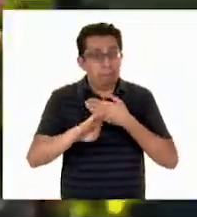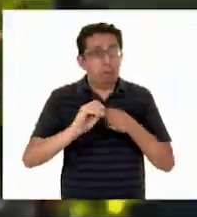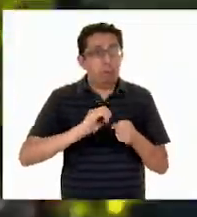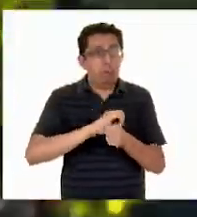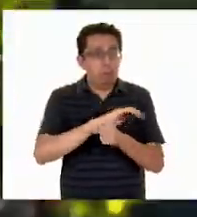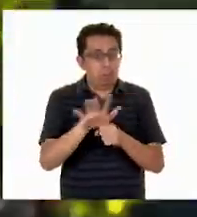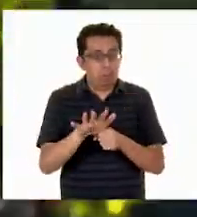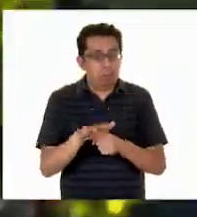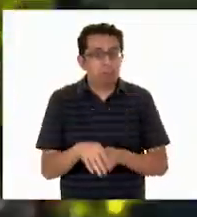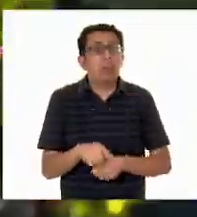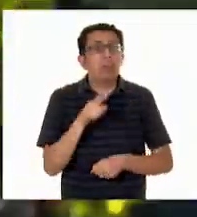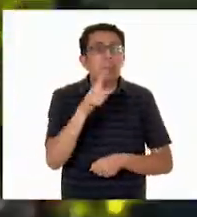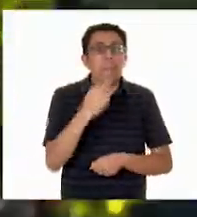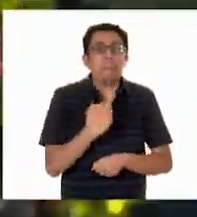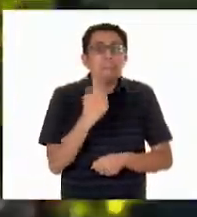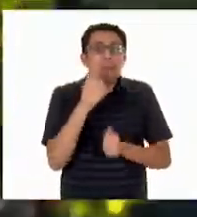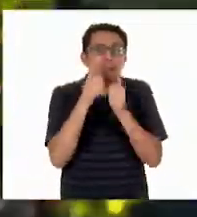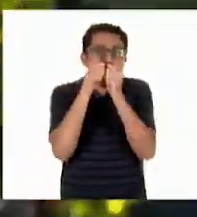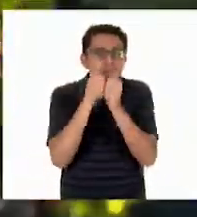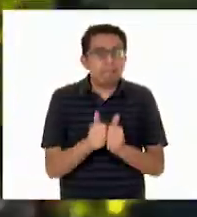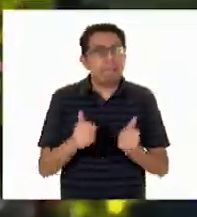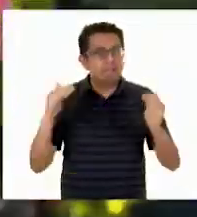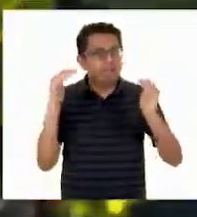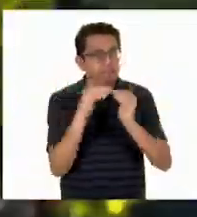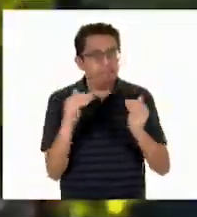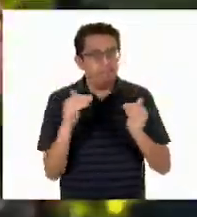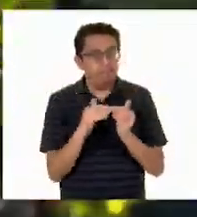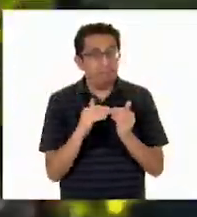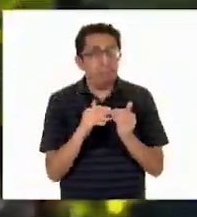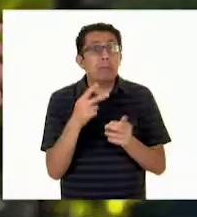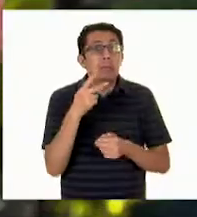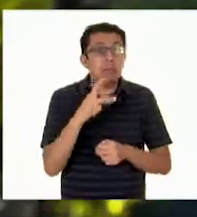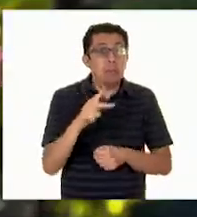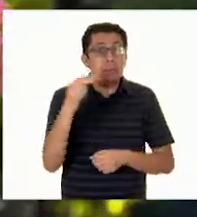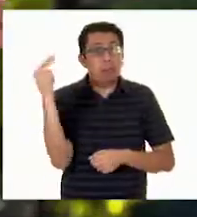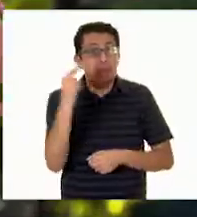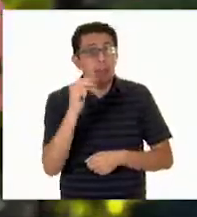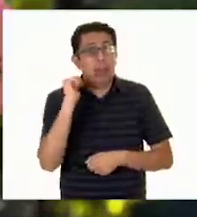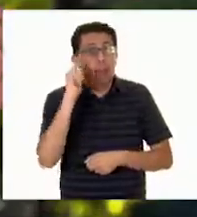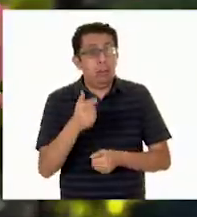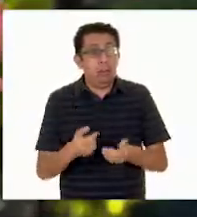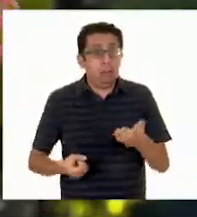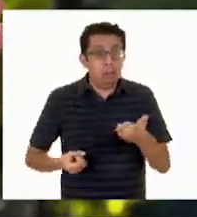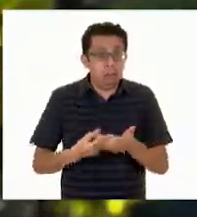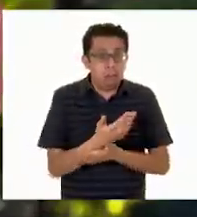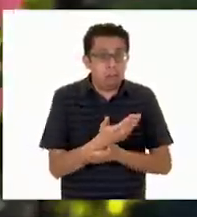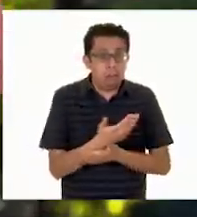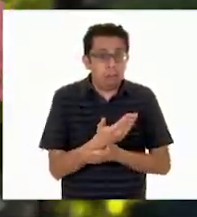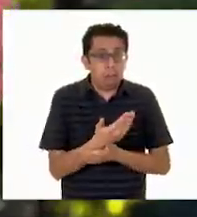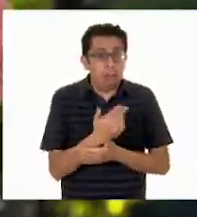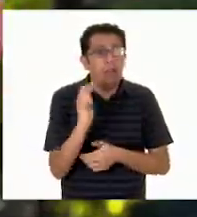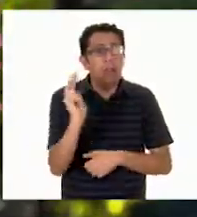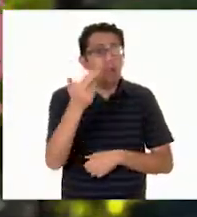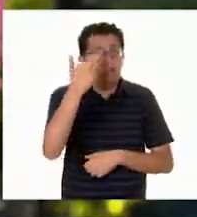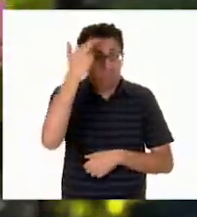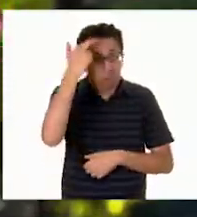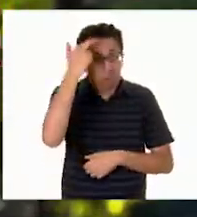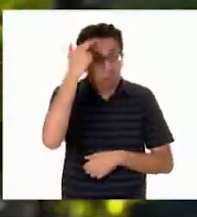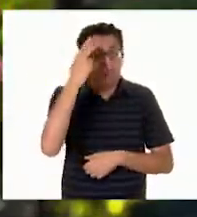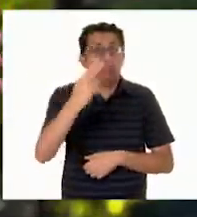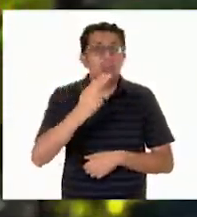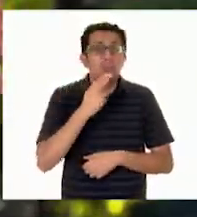Trata de no salir de casa a menos que sea muy necesario. Si lo haces,